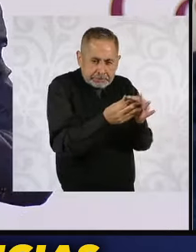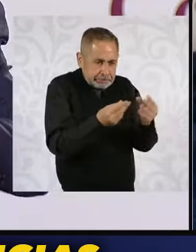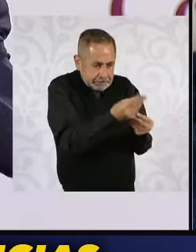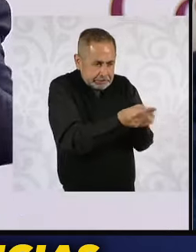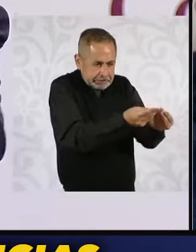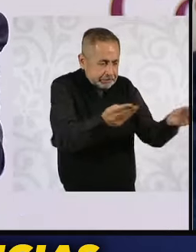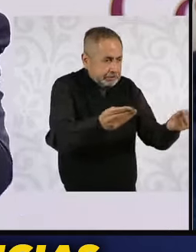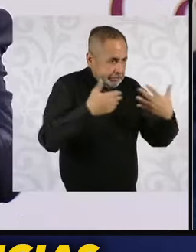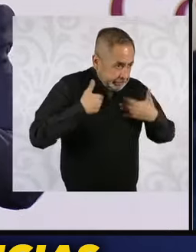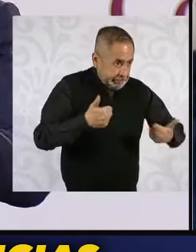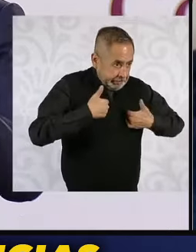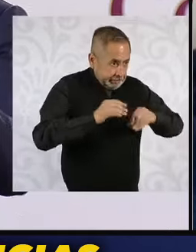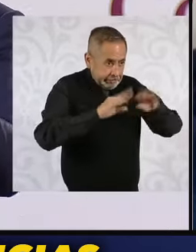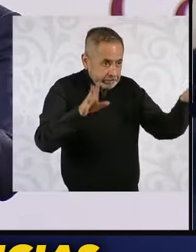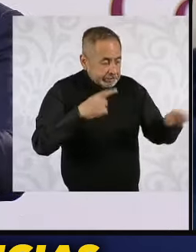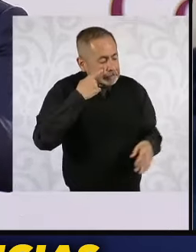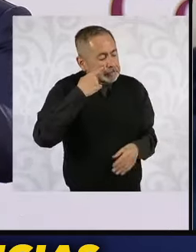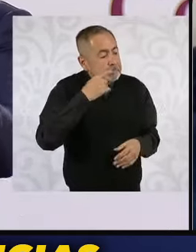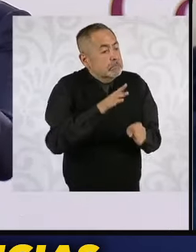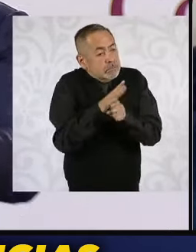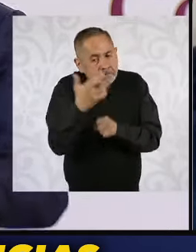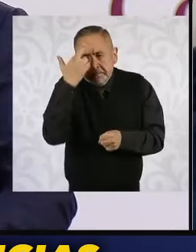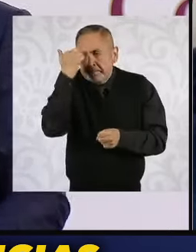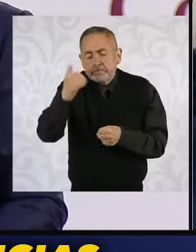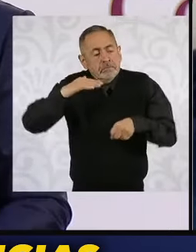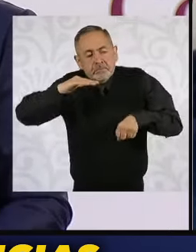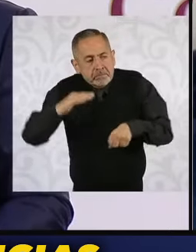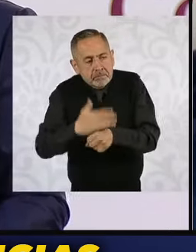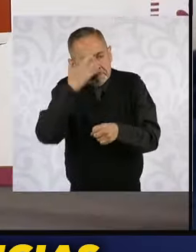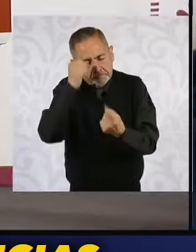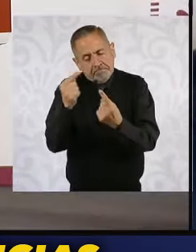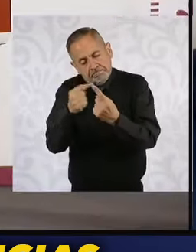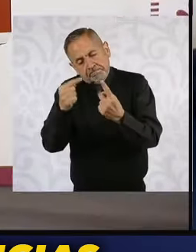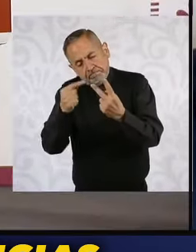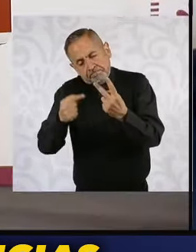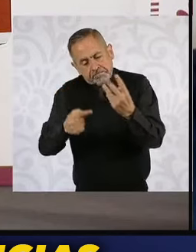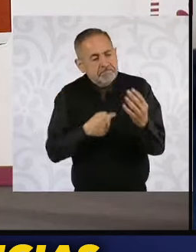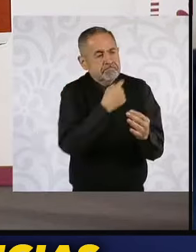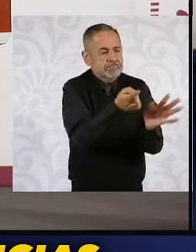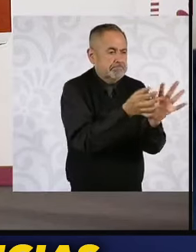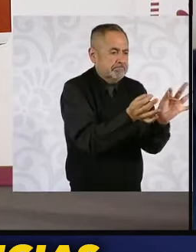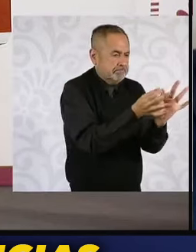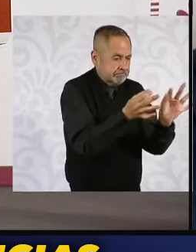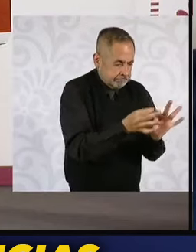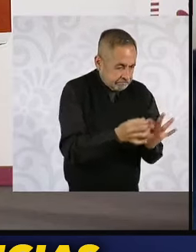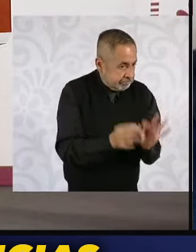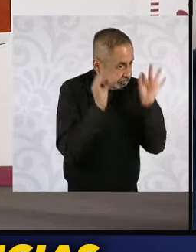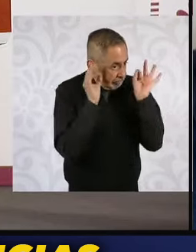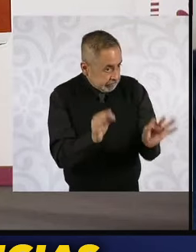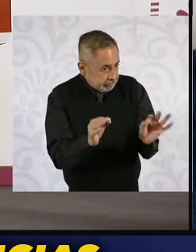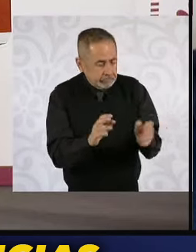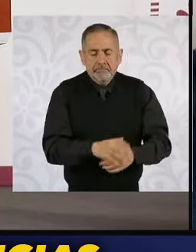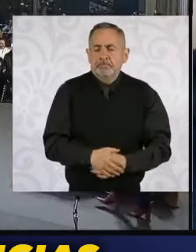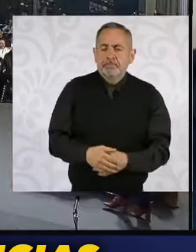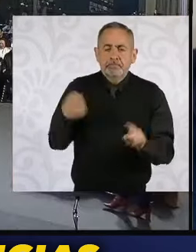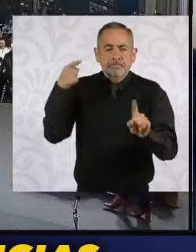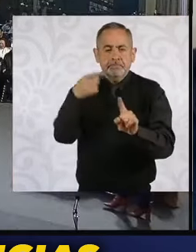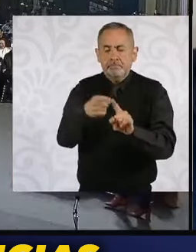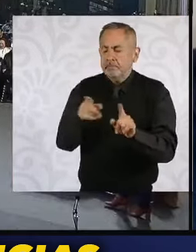compartirles cuáles son las razones y cómo se va a hacer esto. Eso sería lo principal, señora presidenta.